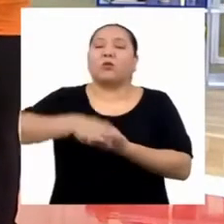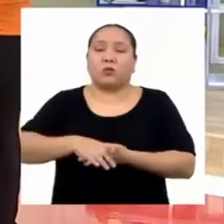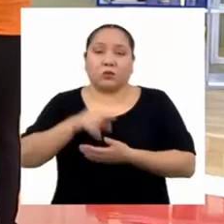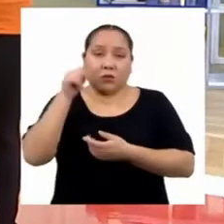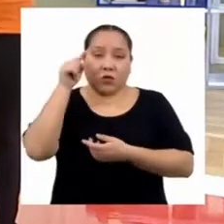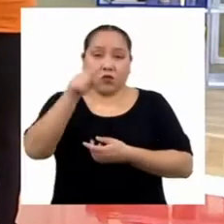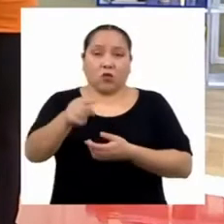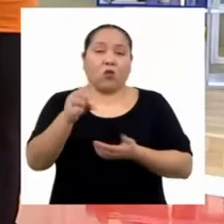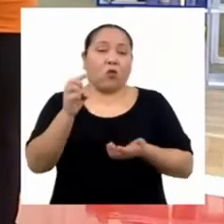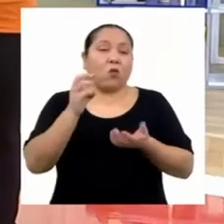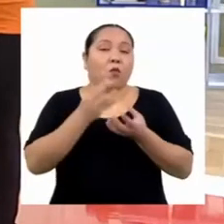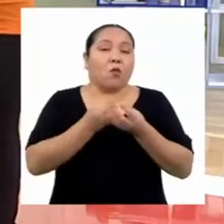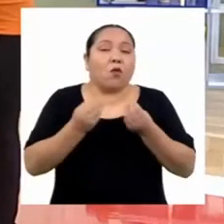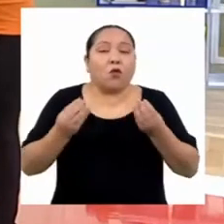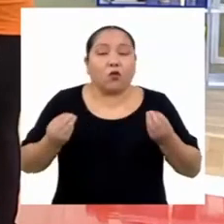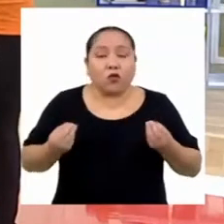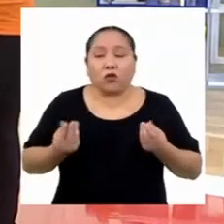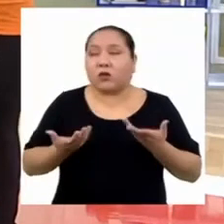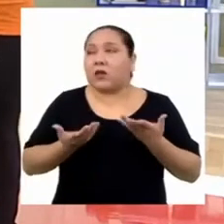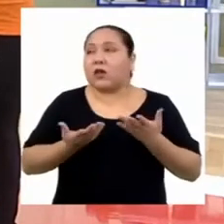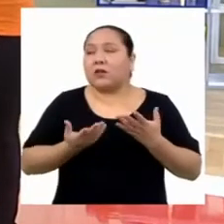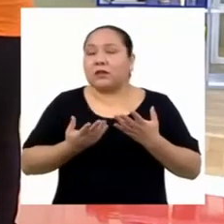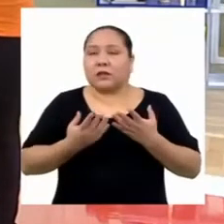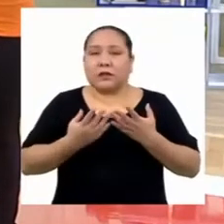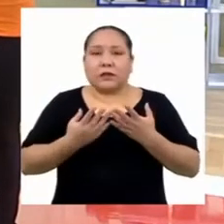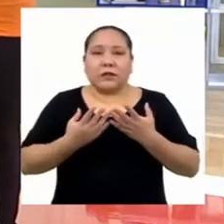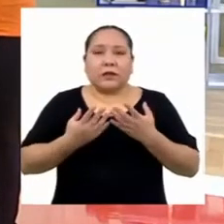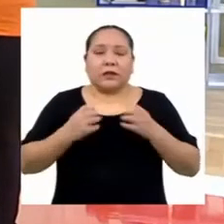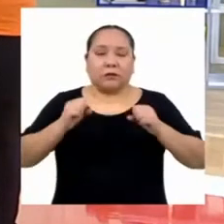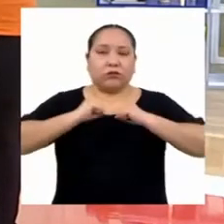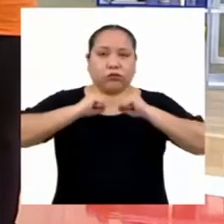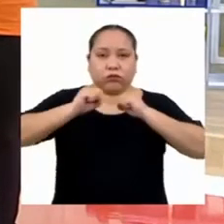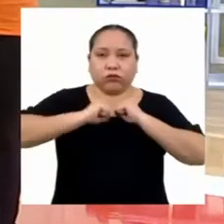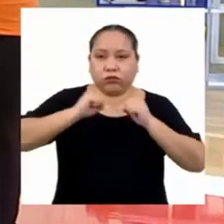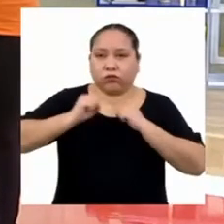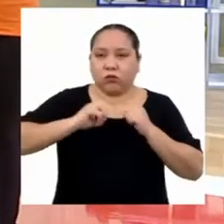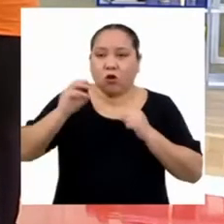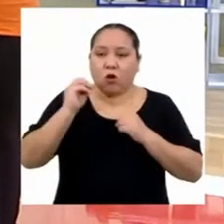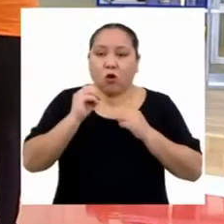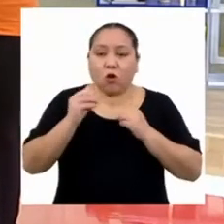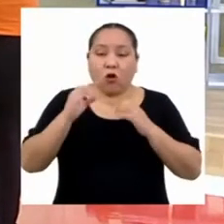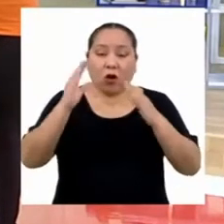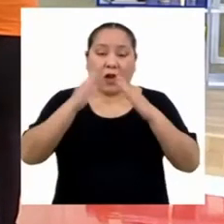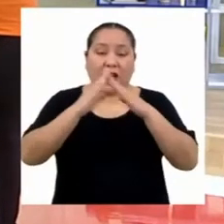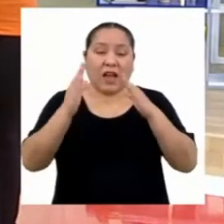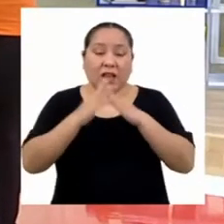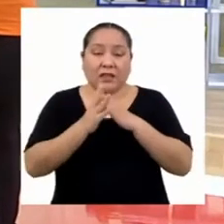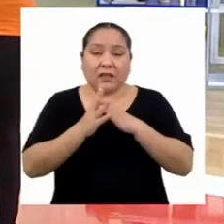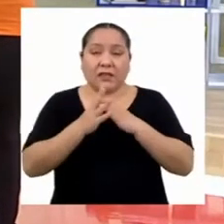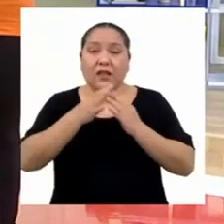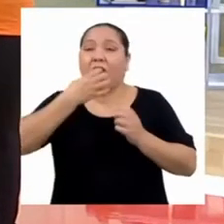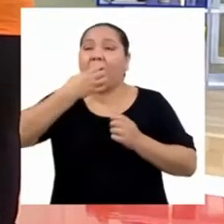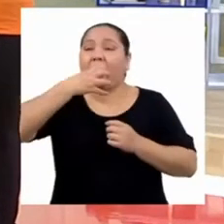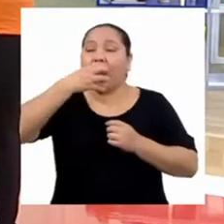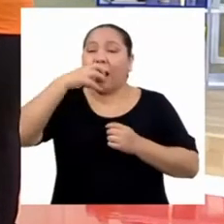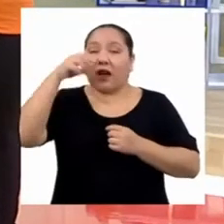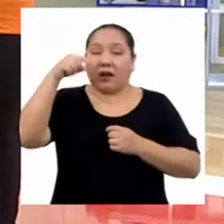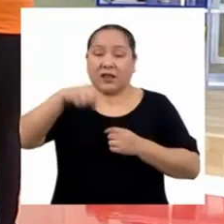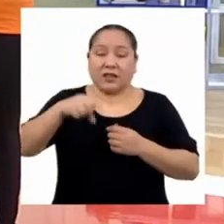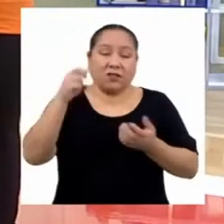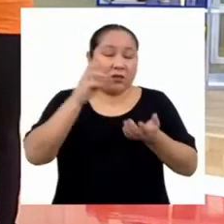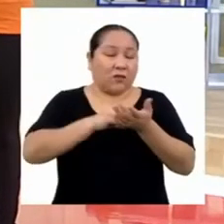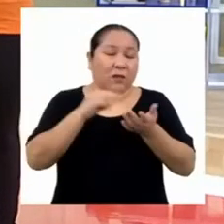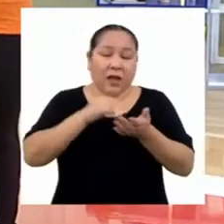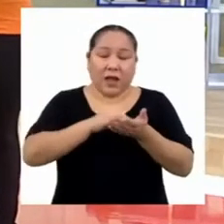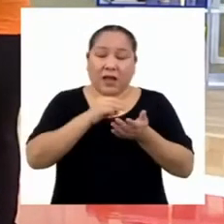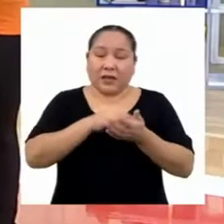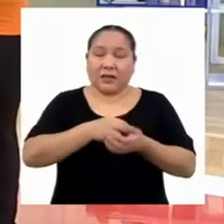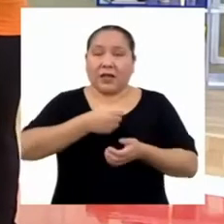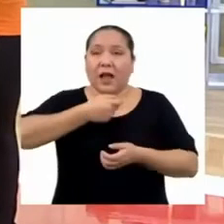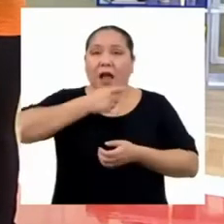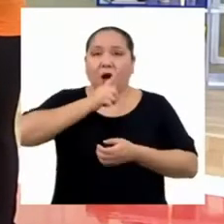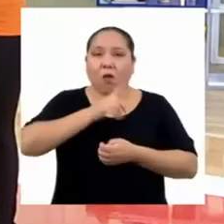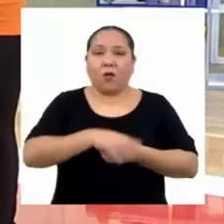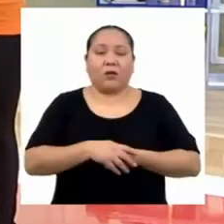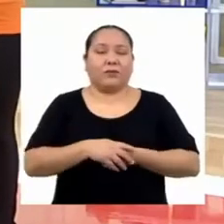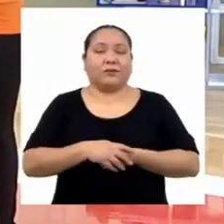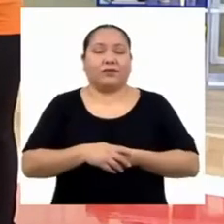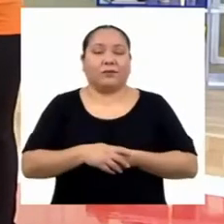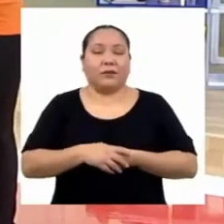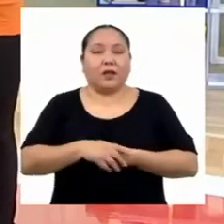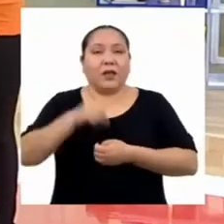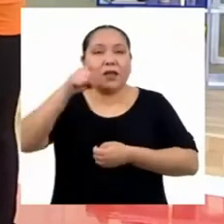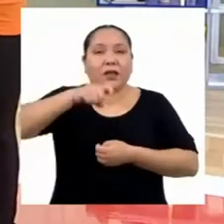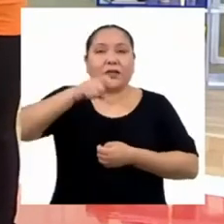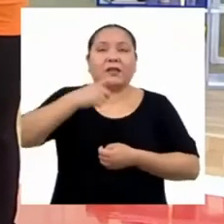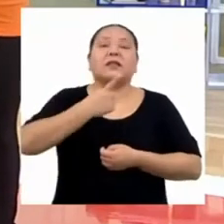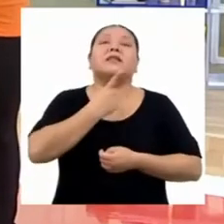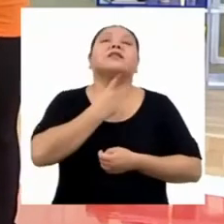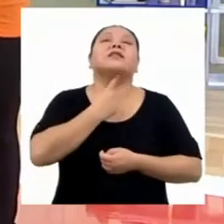física o vives en ambientes cálidos. Ellas necesitan mayor consumo de agua. Ah, y finalmente, la